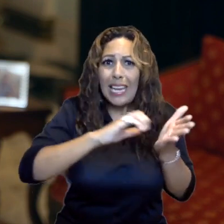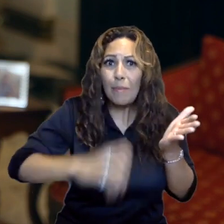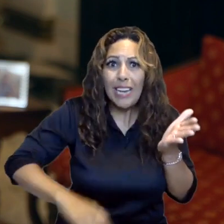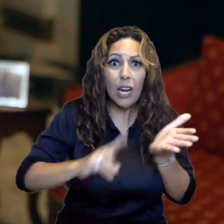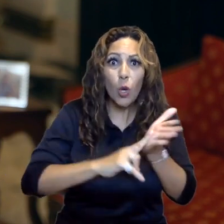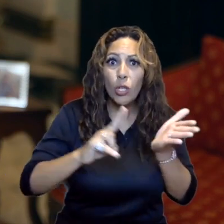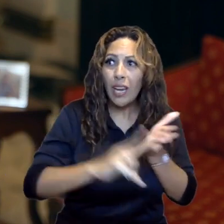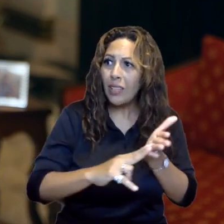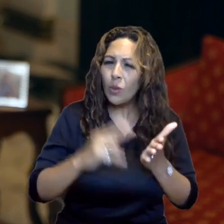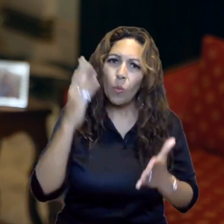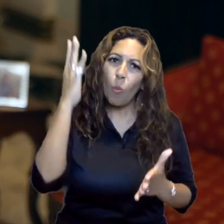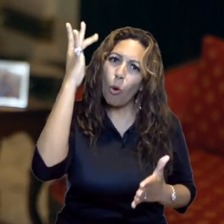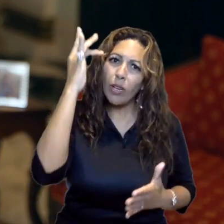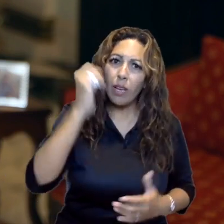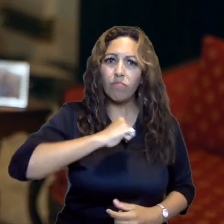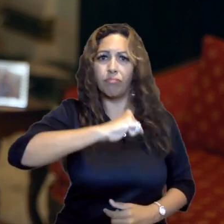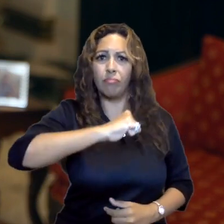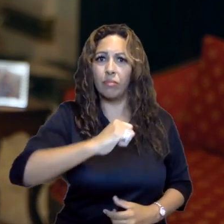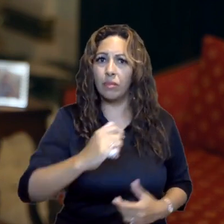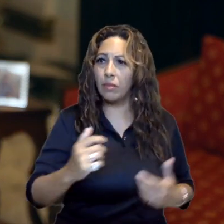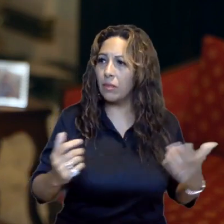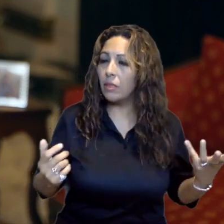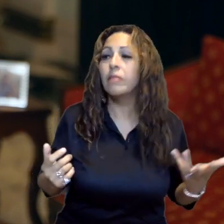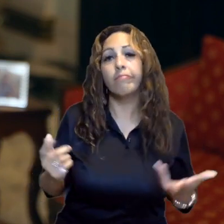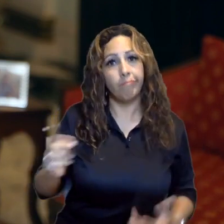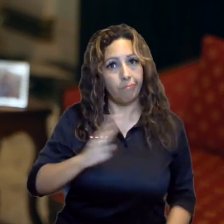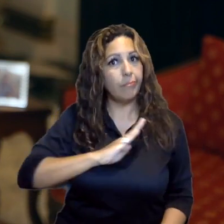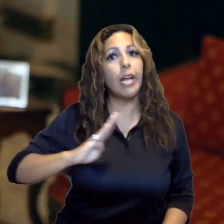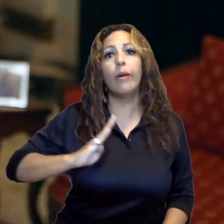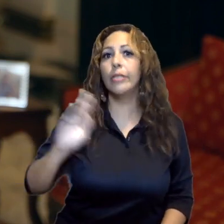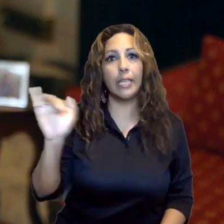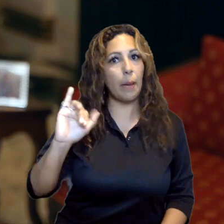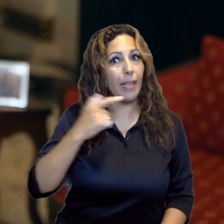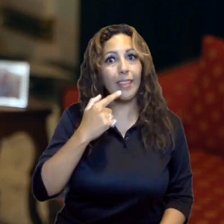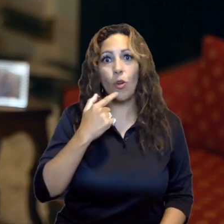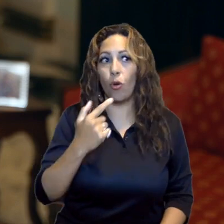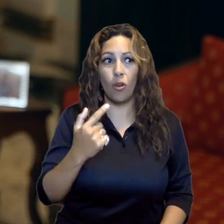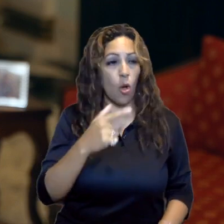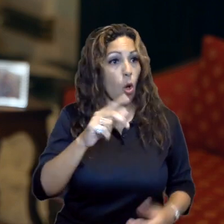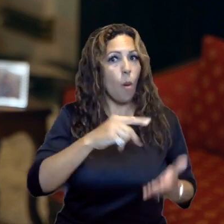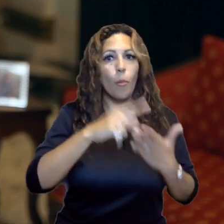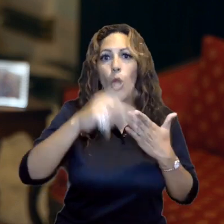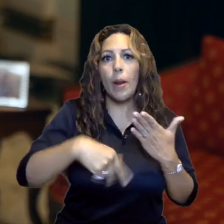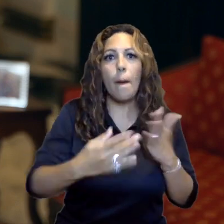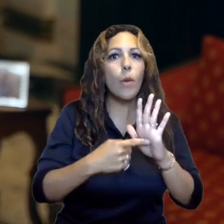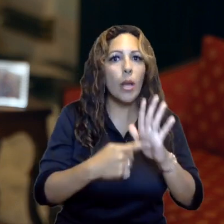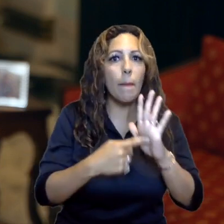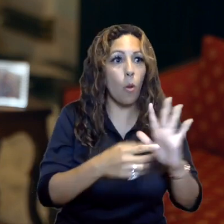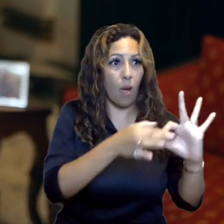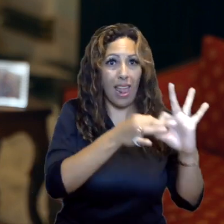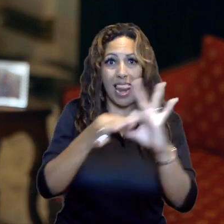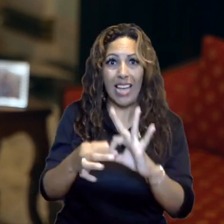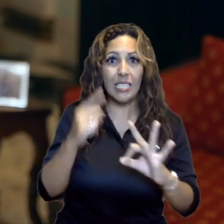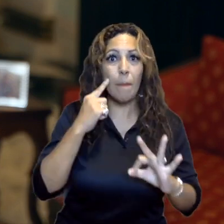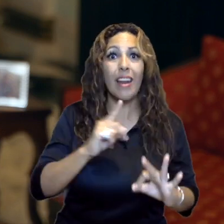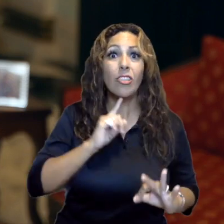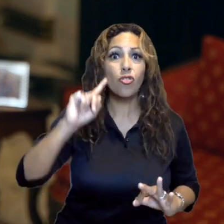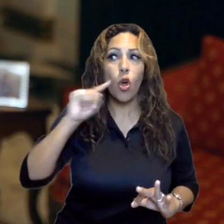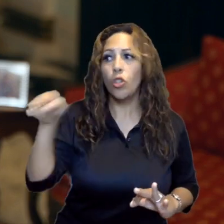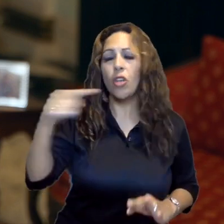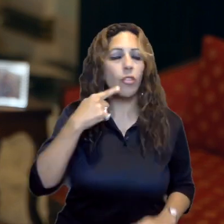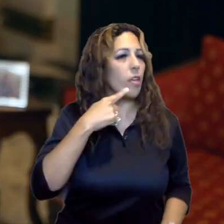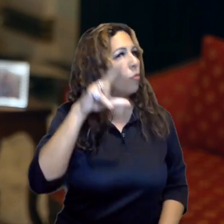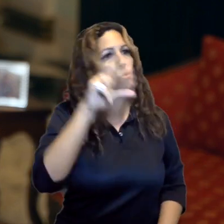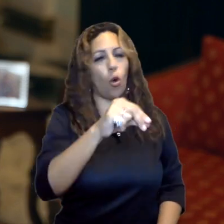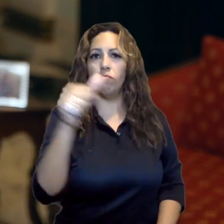eliminar contratos en el gobierno? Sorprendentemente, la Junta también denegó fondos para programas como la Oficina de Enlace con la